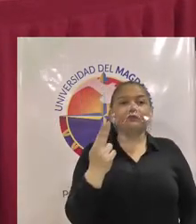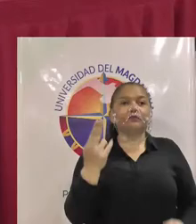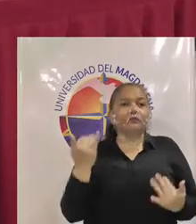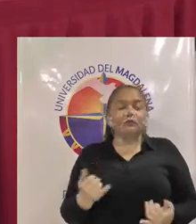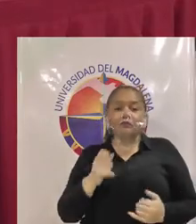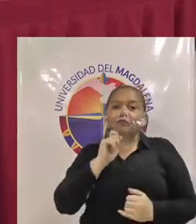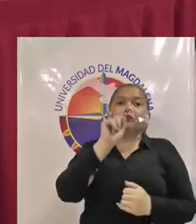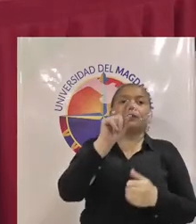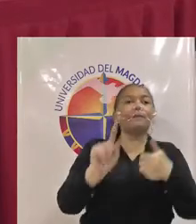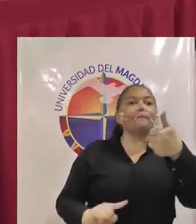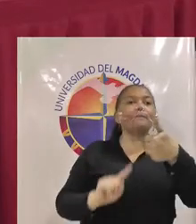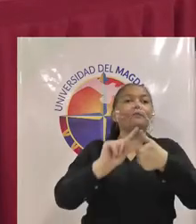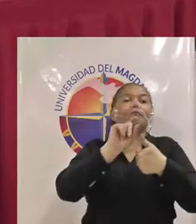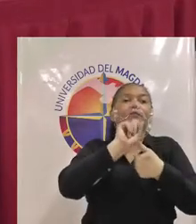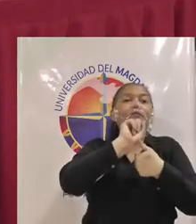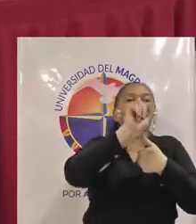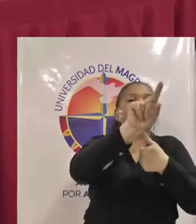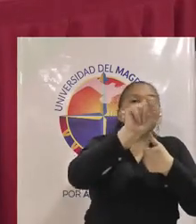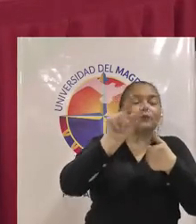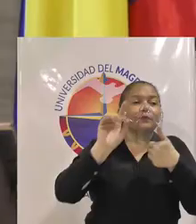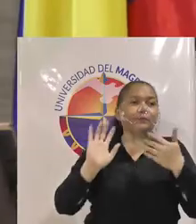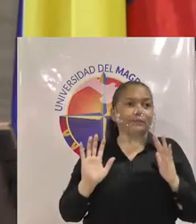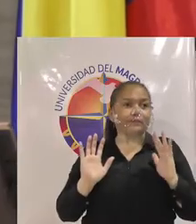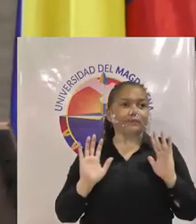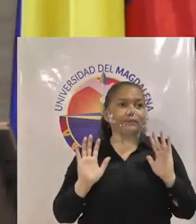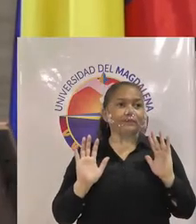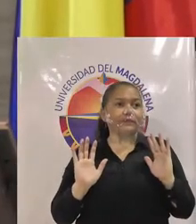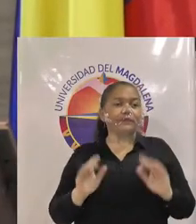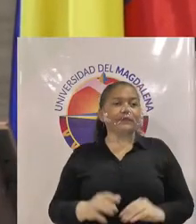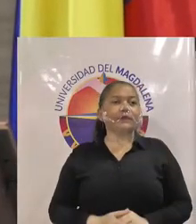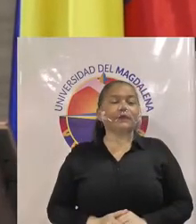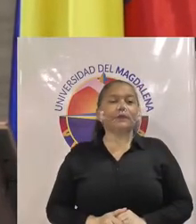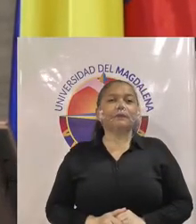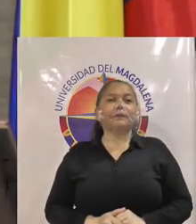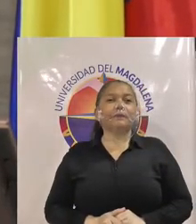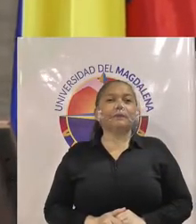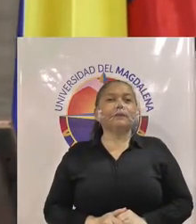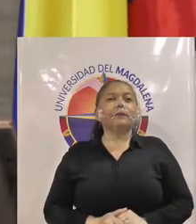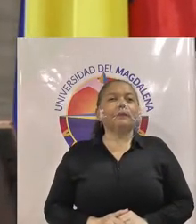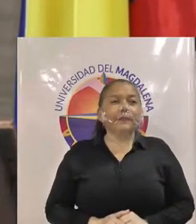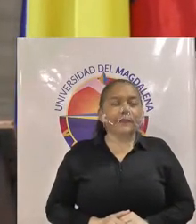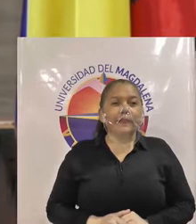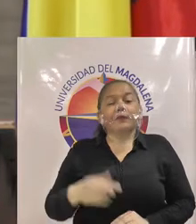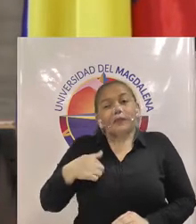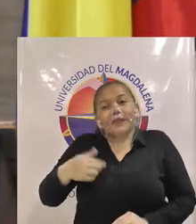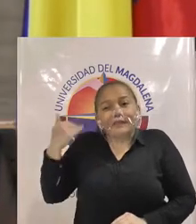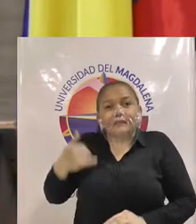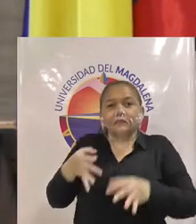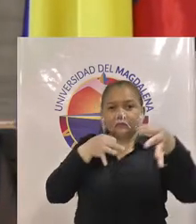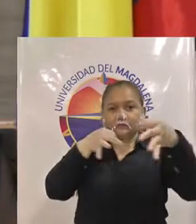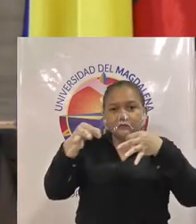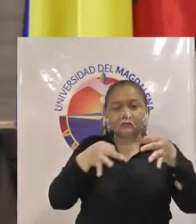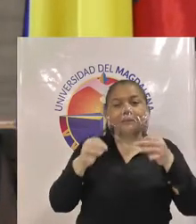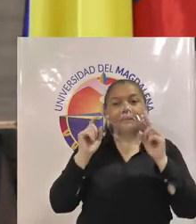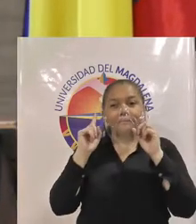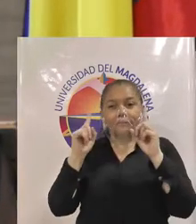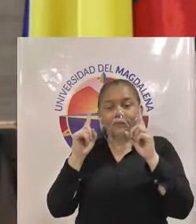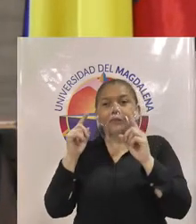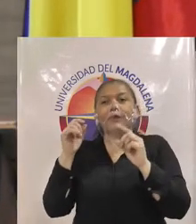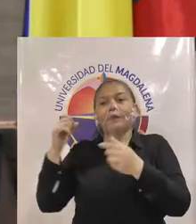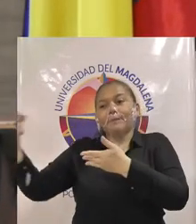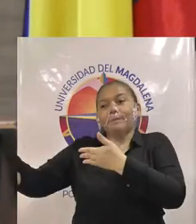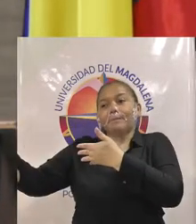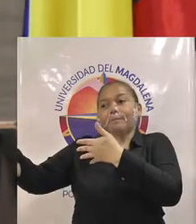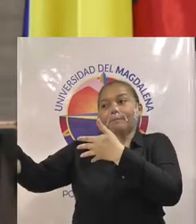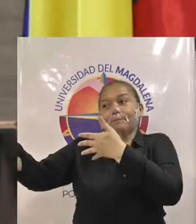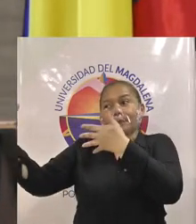profesora la pregunta para la fórmula de candidatos será tomada como lo dije al inicio evaluada y clasificada por